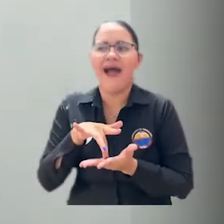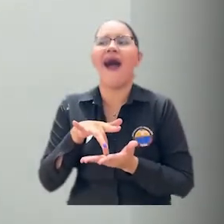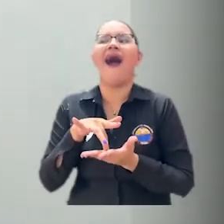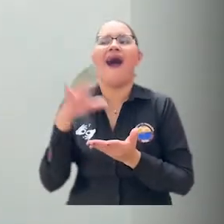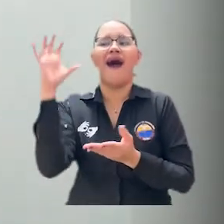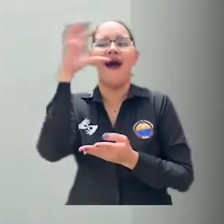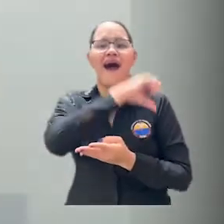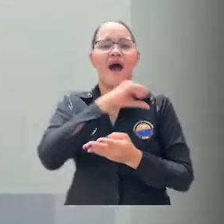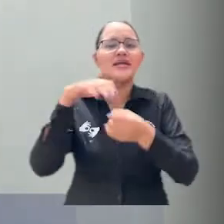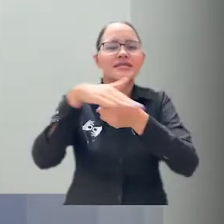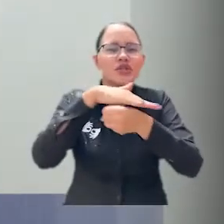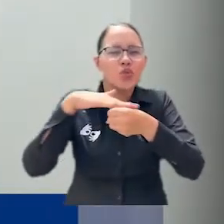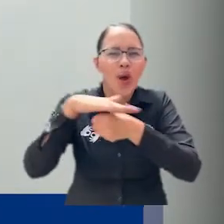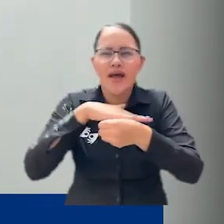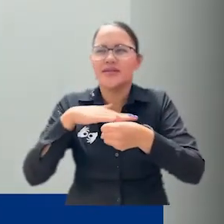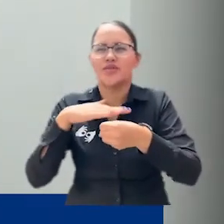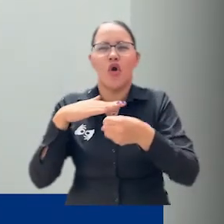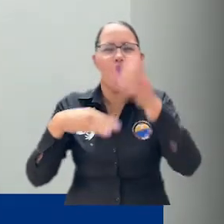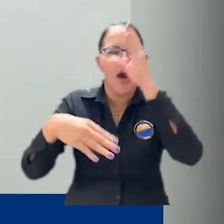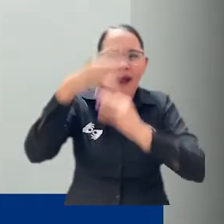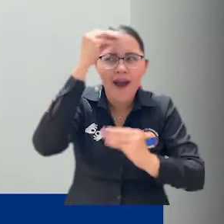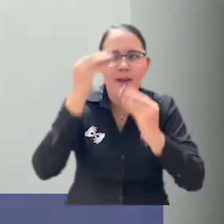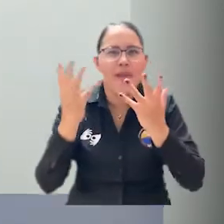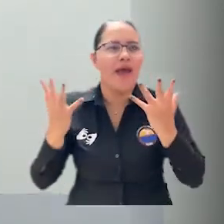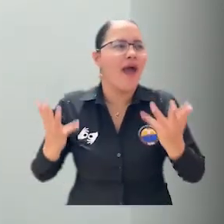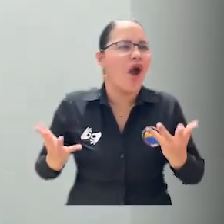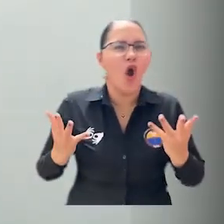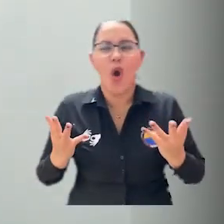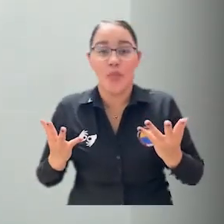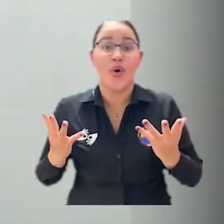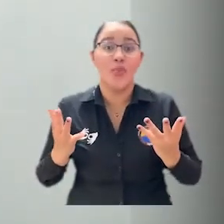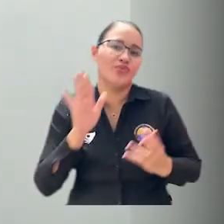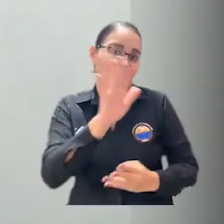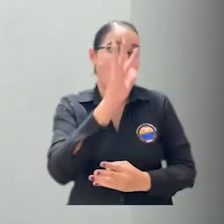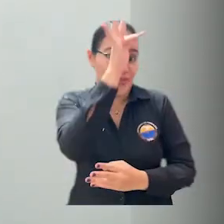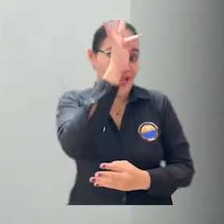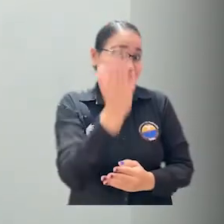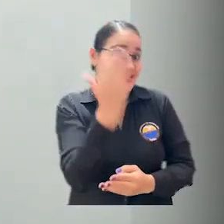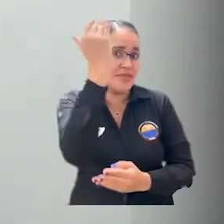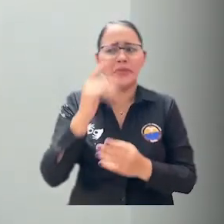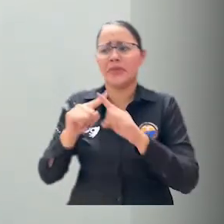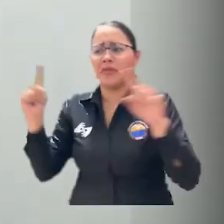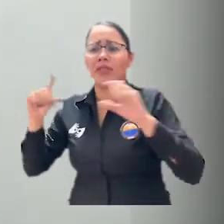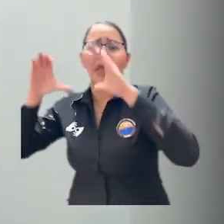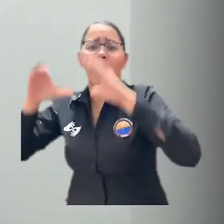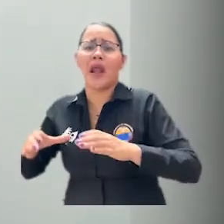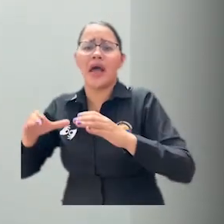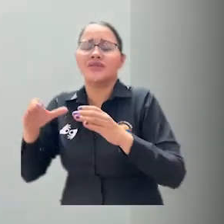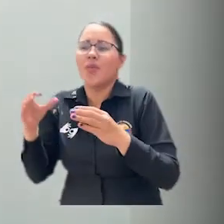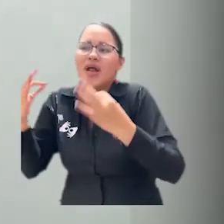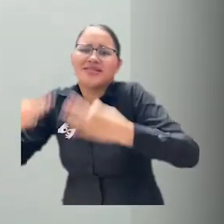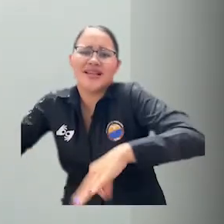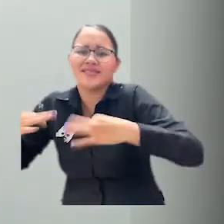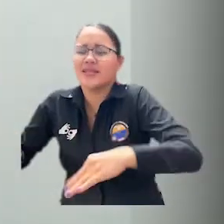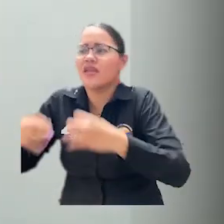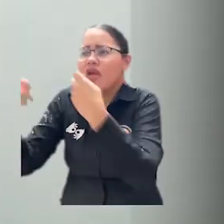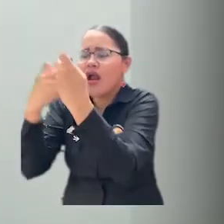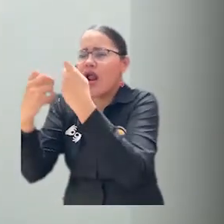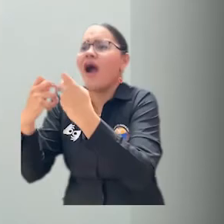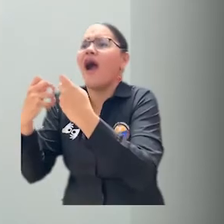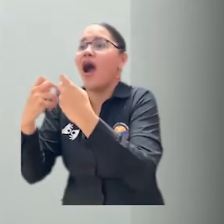situaciones clínicas y personales que tal vez se vean con baja frecuencia en un escenario estrictamente académico lo cual